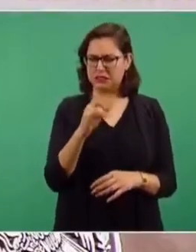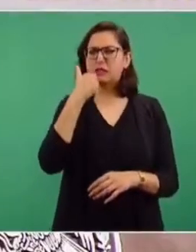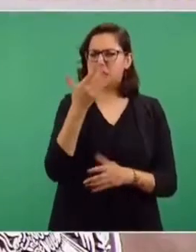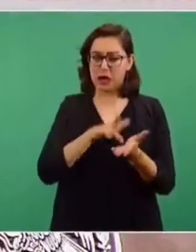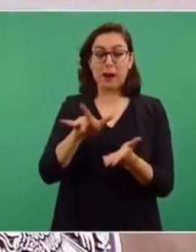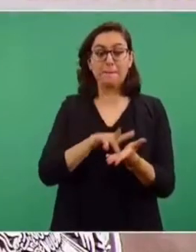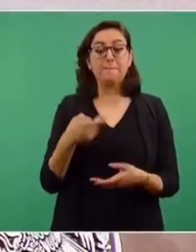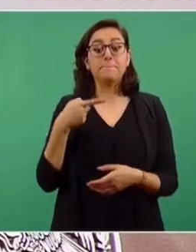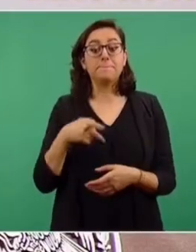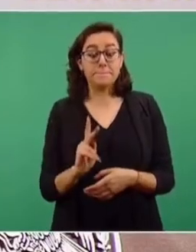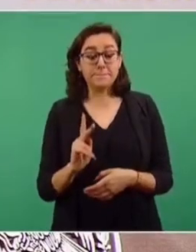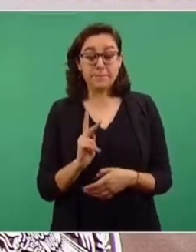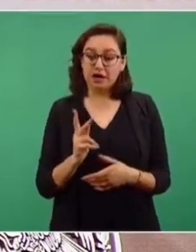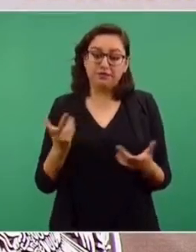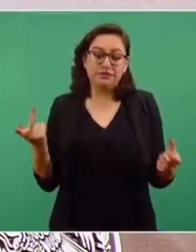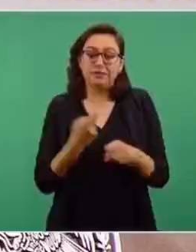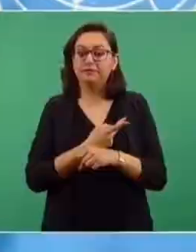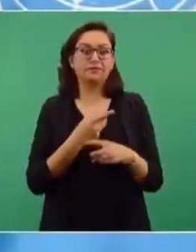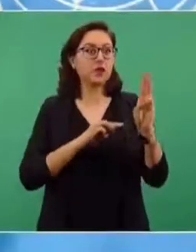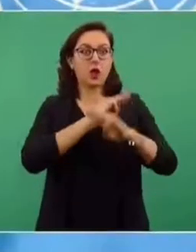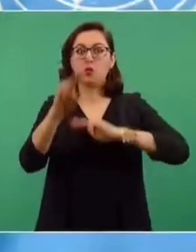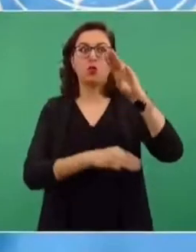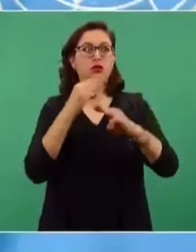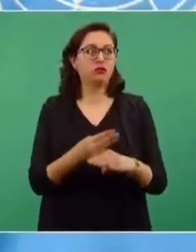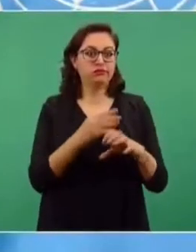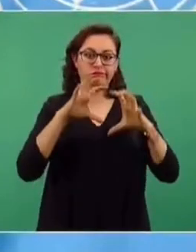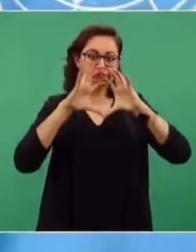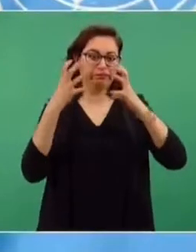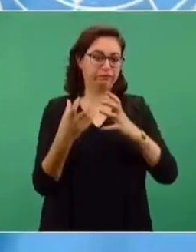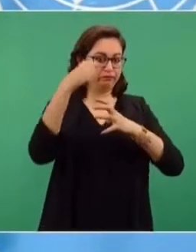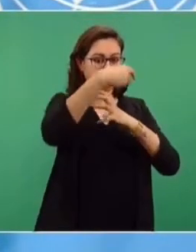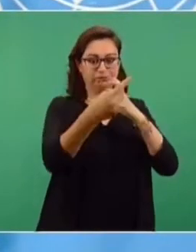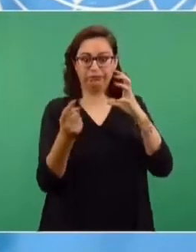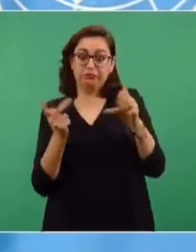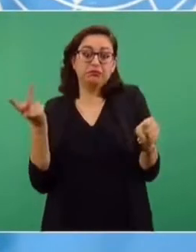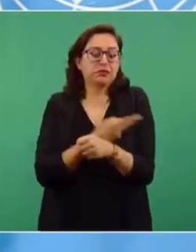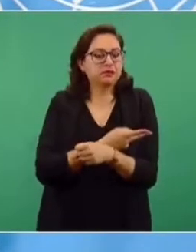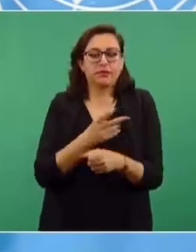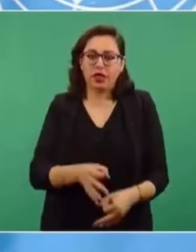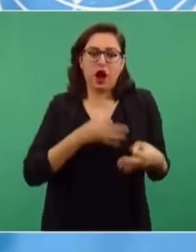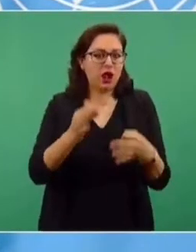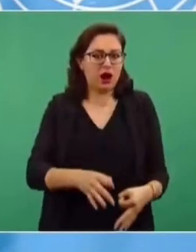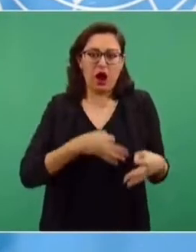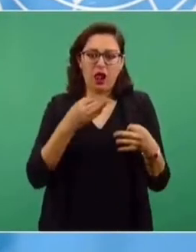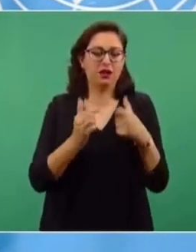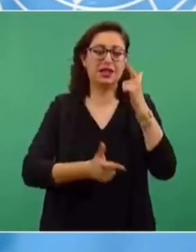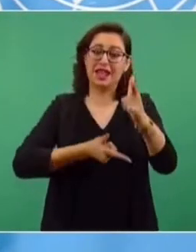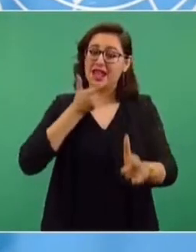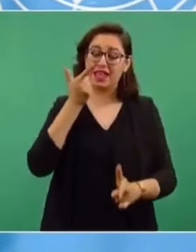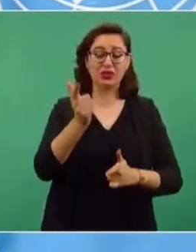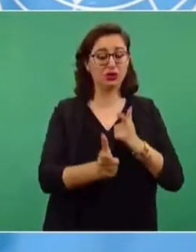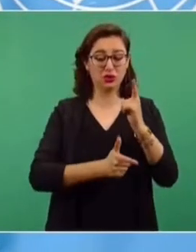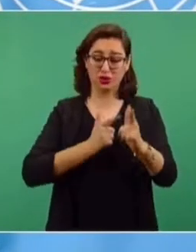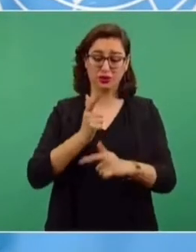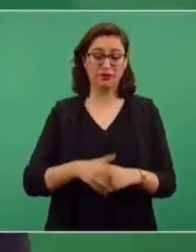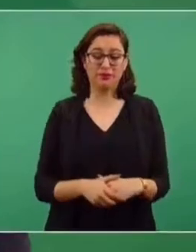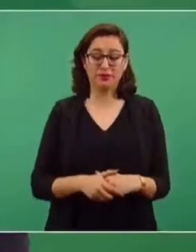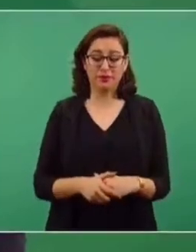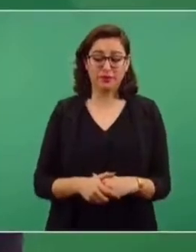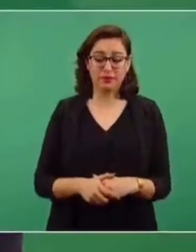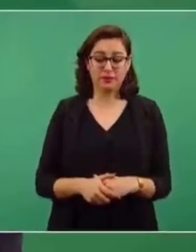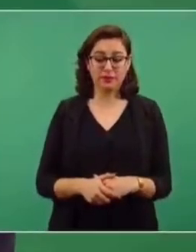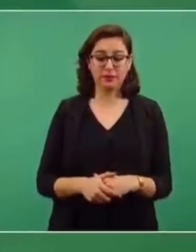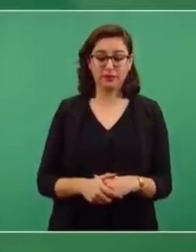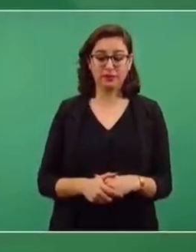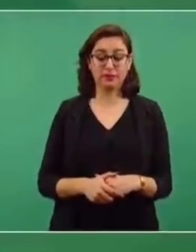como en todas partes del mundo, las burocracias son lentas, son